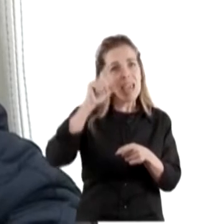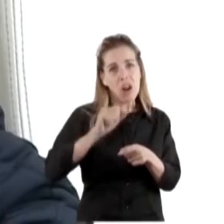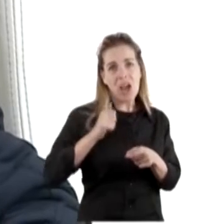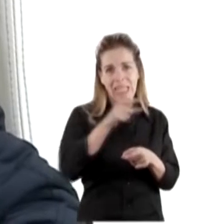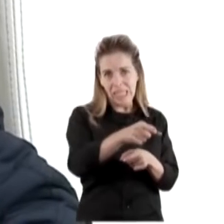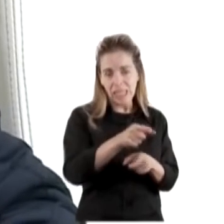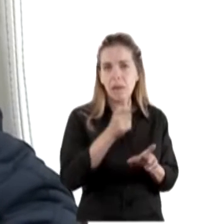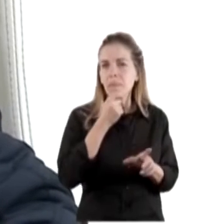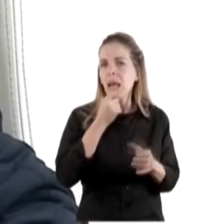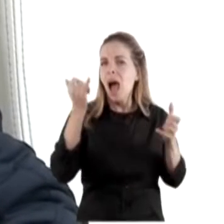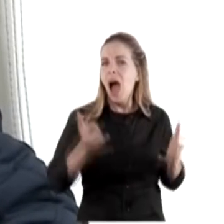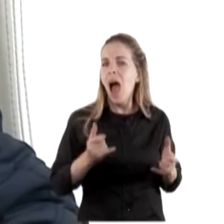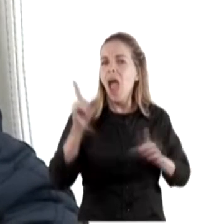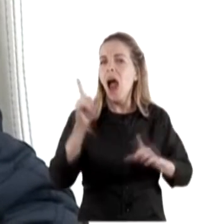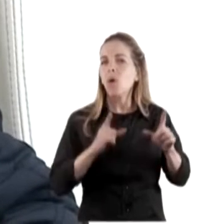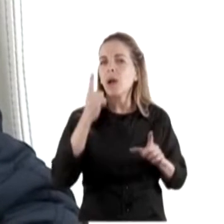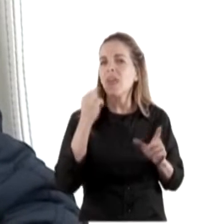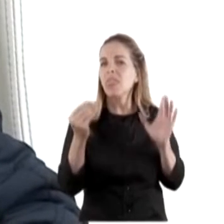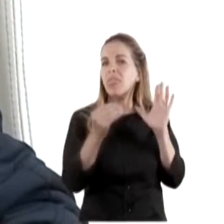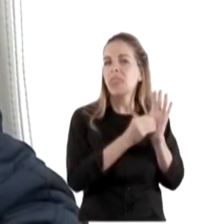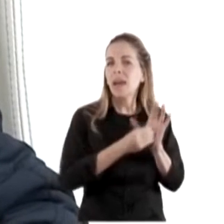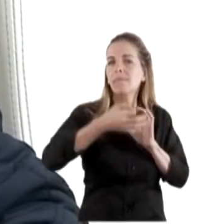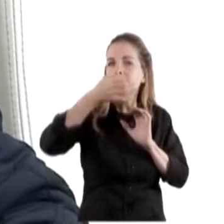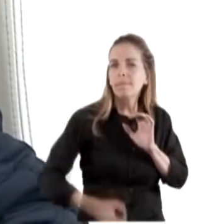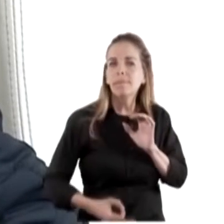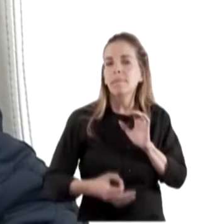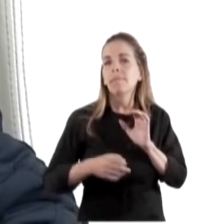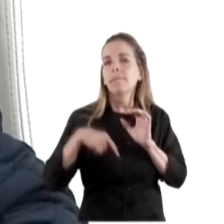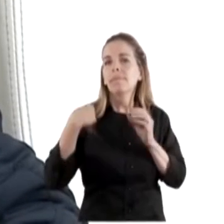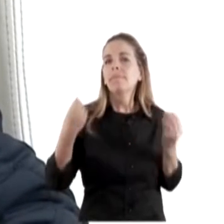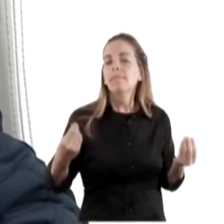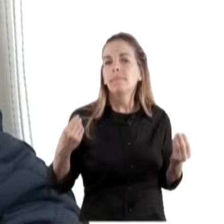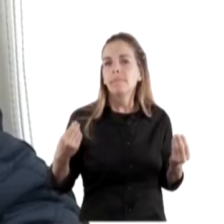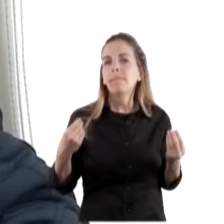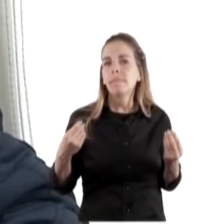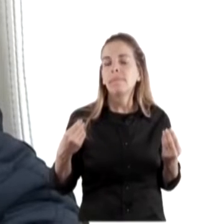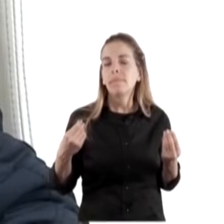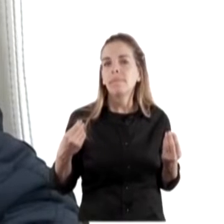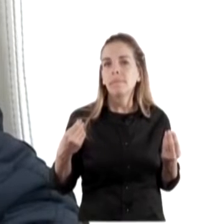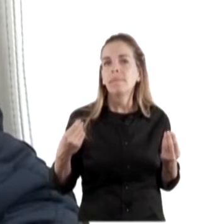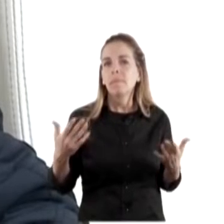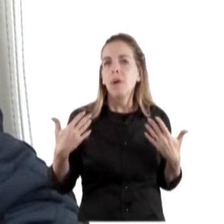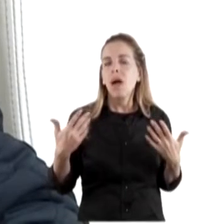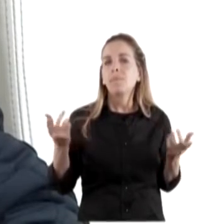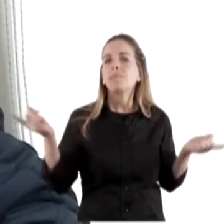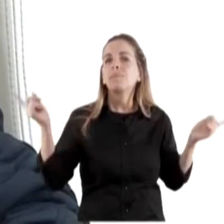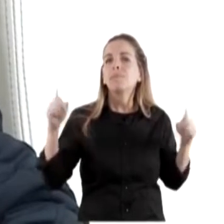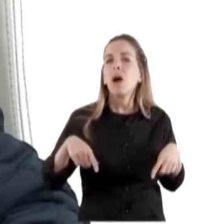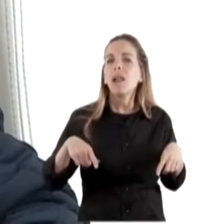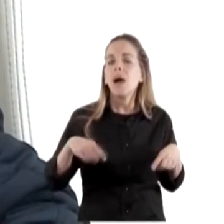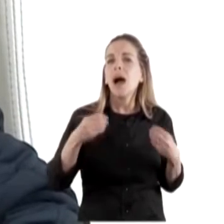probable para cuando se puedan volver a llevar adelante los vuelos